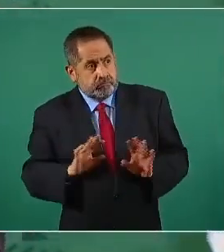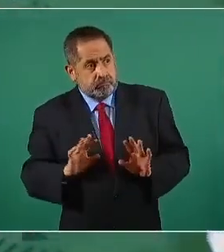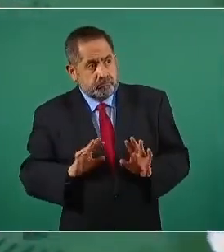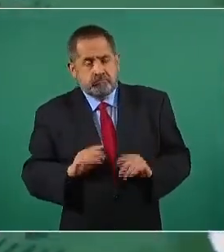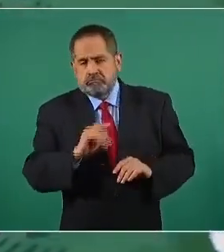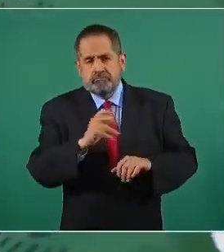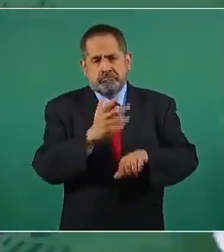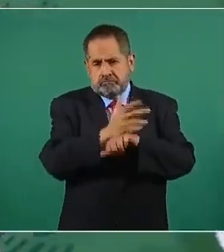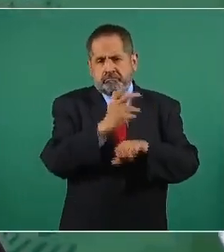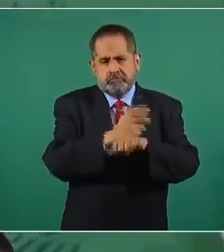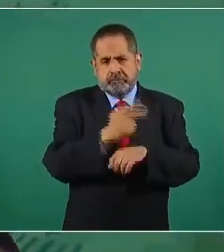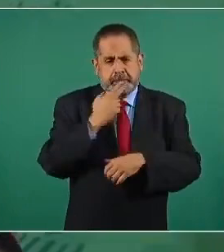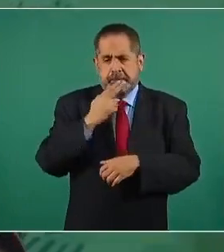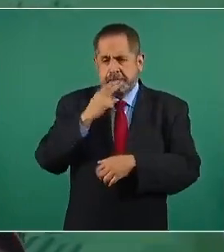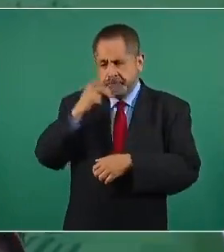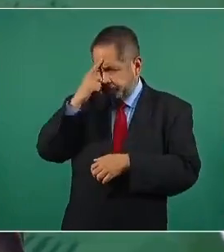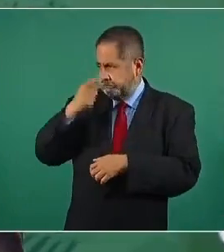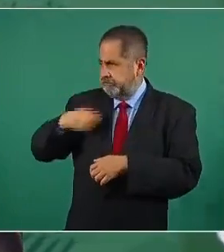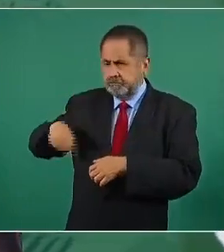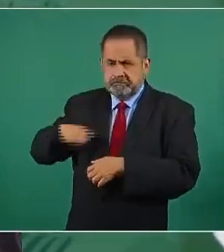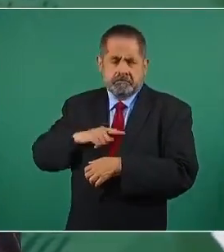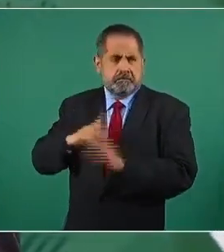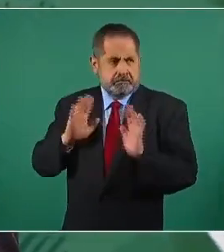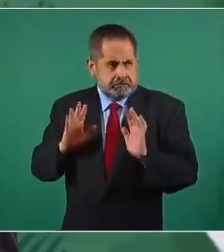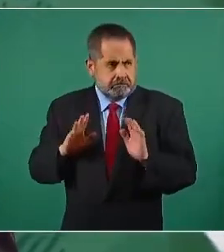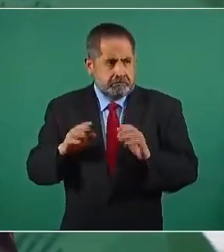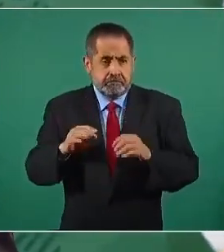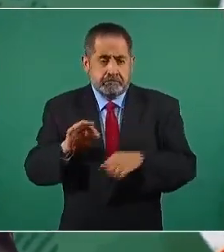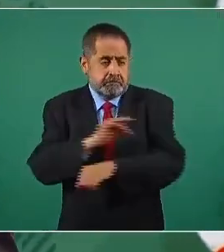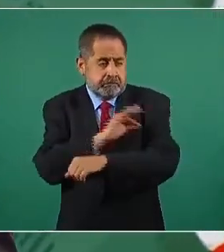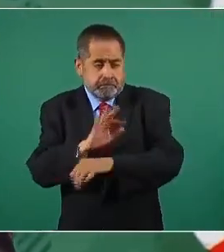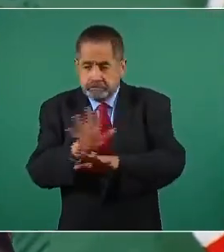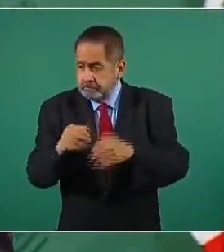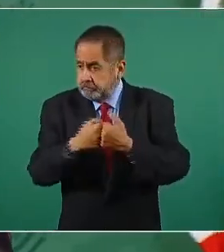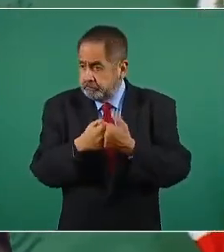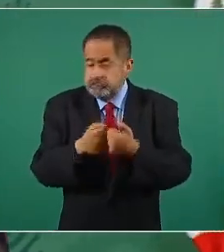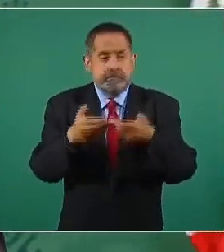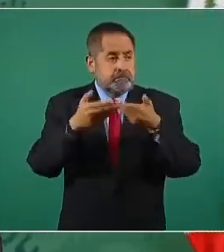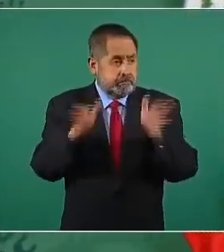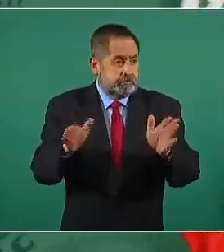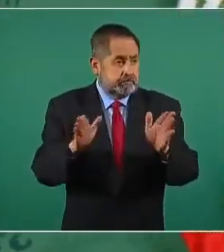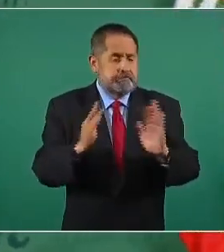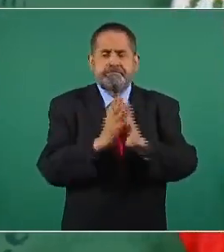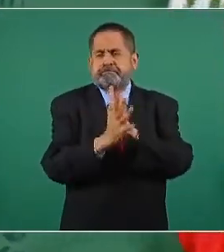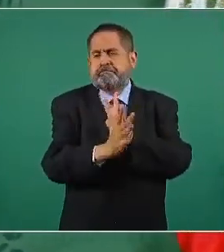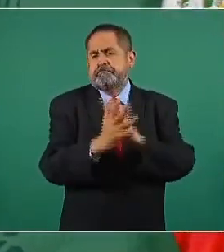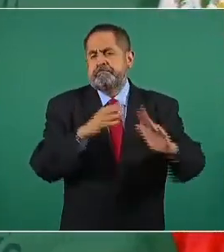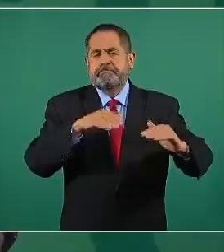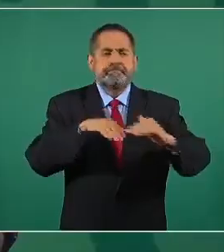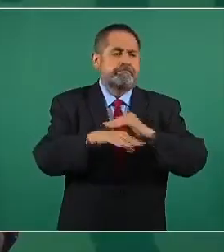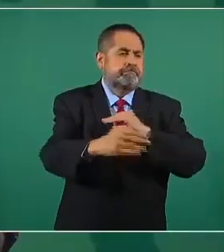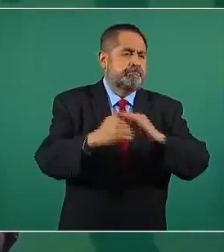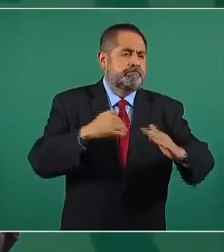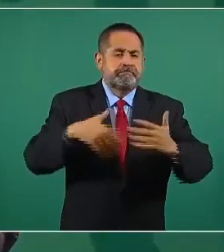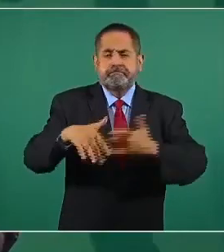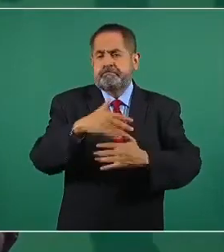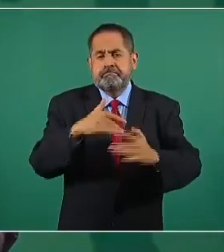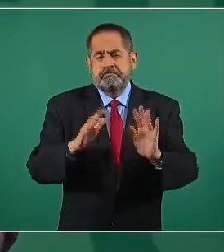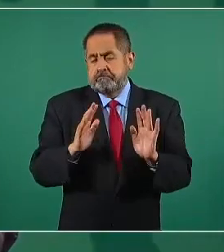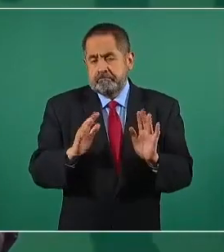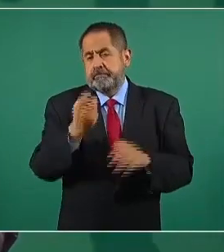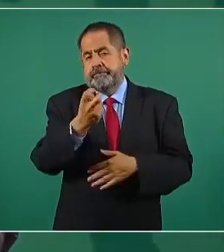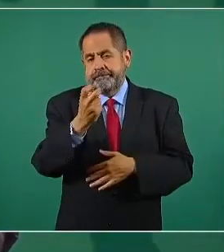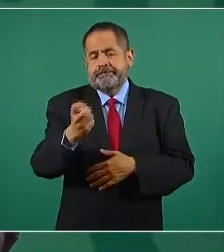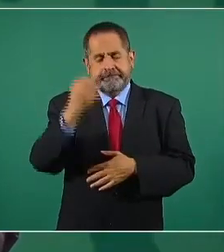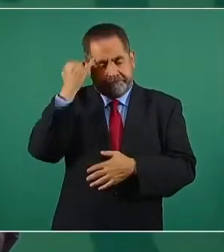de Estados Unidos y es conveniente para nosotros. Entonces, ese es el plan que estamos